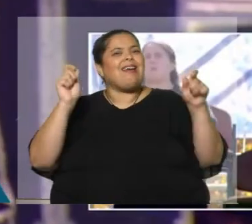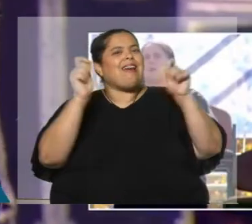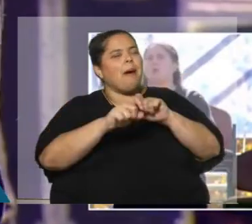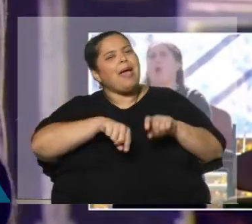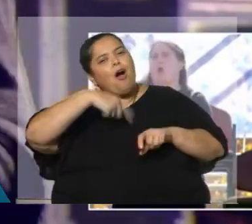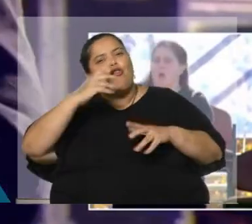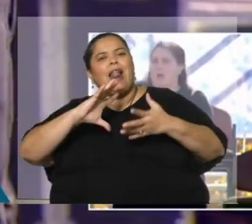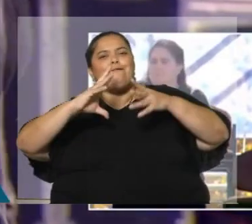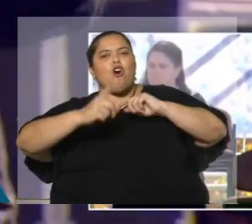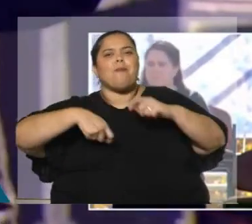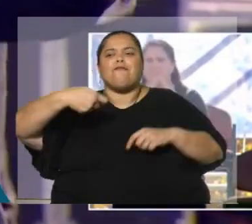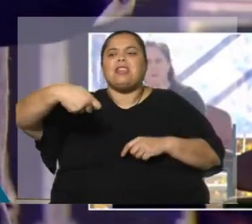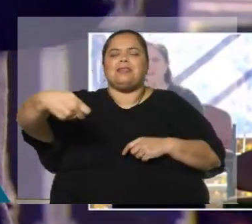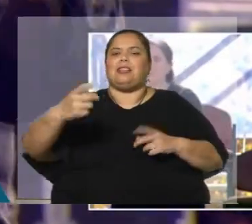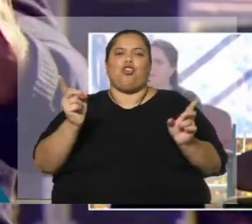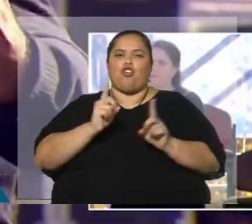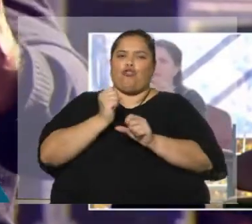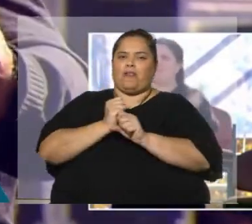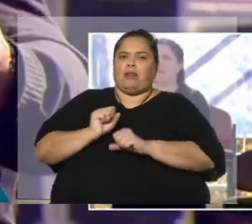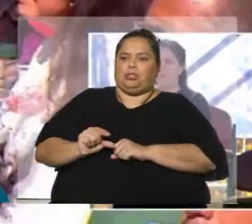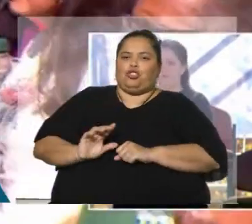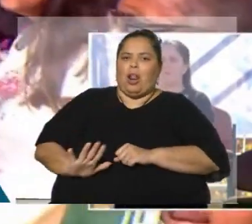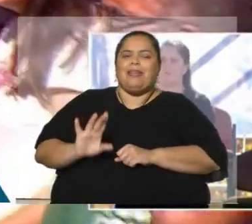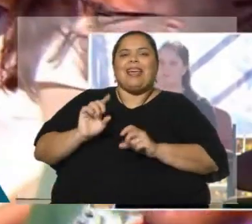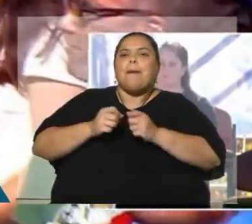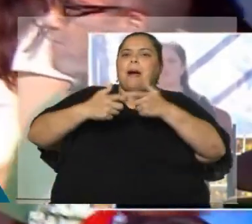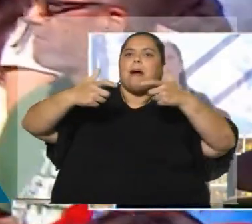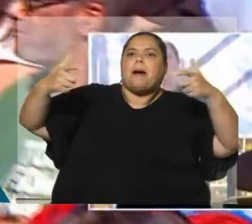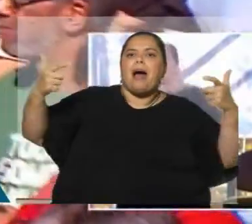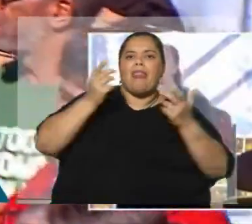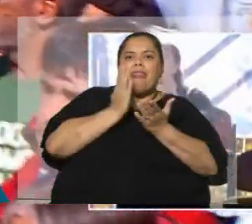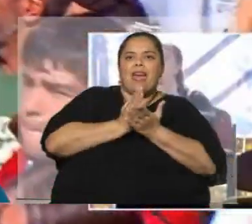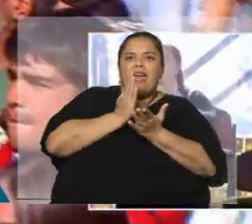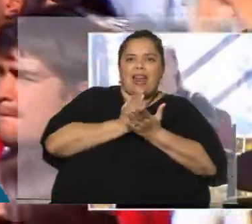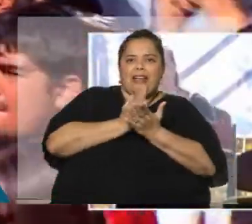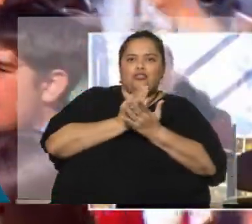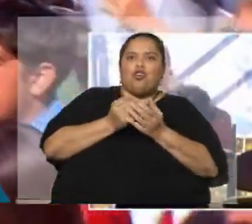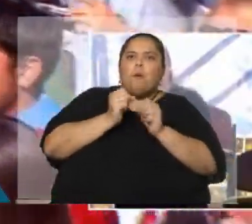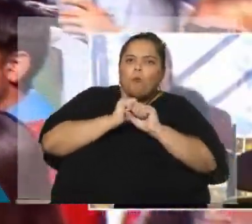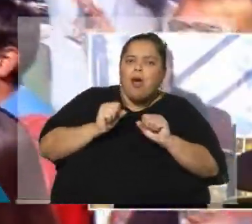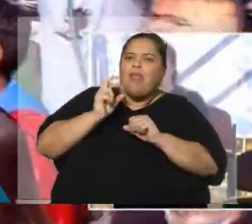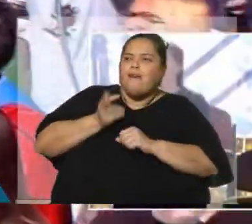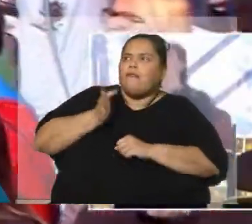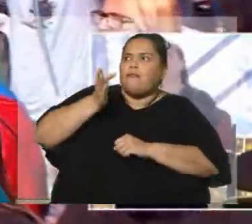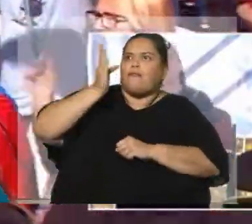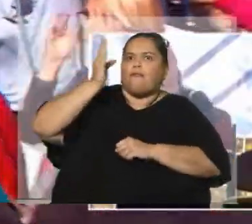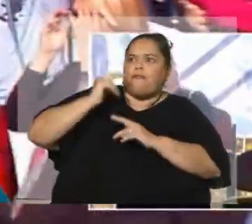financiación, que amplíe los derechos y que sea sustentable, obviamente,